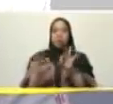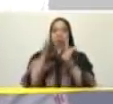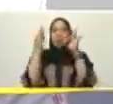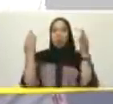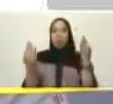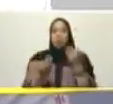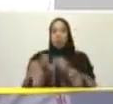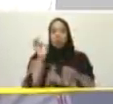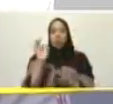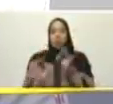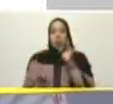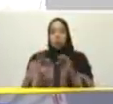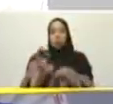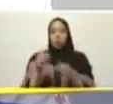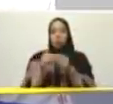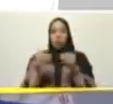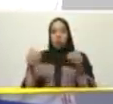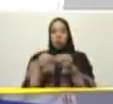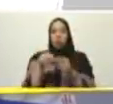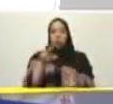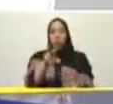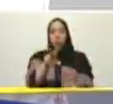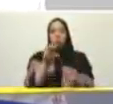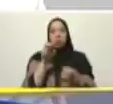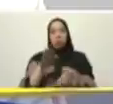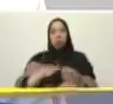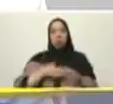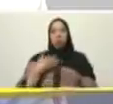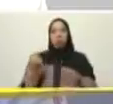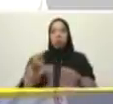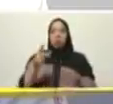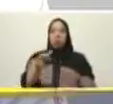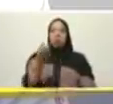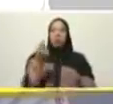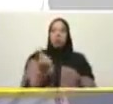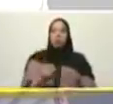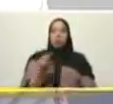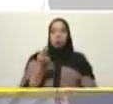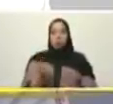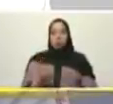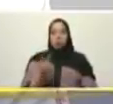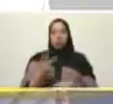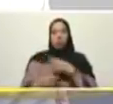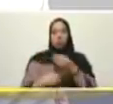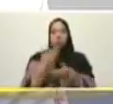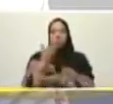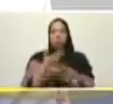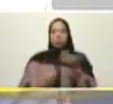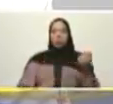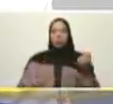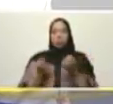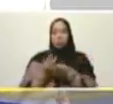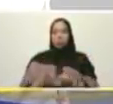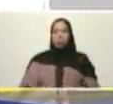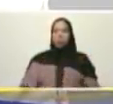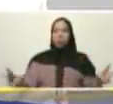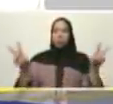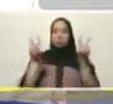jurídicas como pensiones fondos de ahorro que puedan comprar certificados de valor que vamos a nombrar